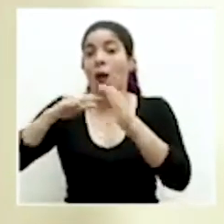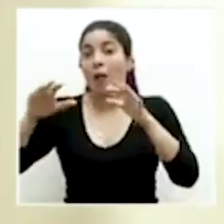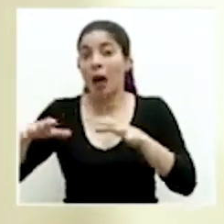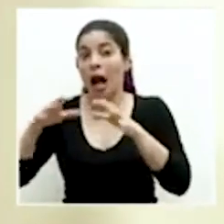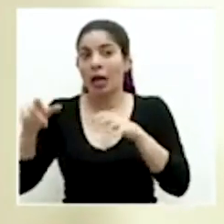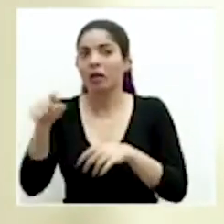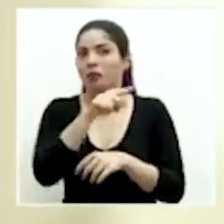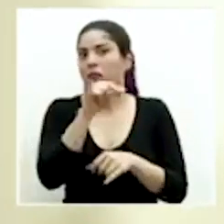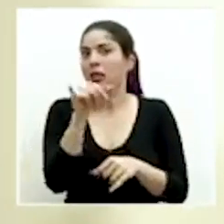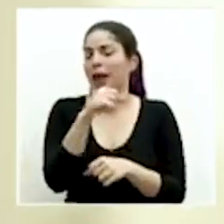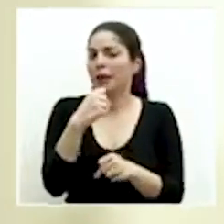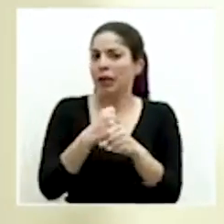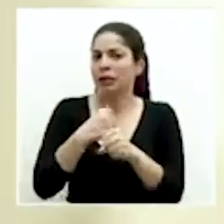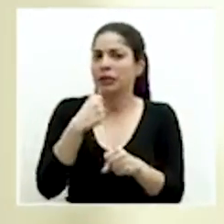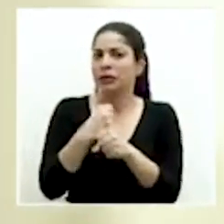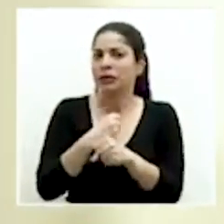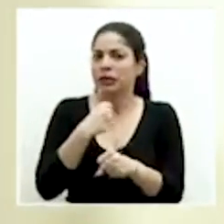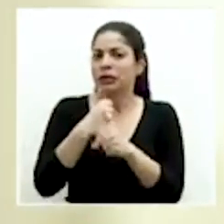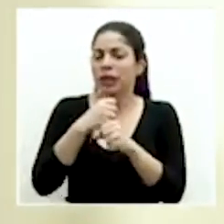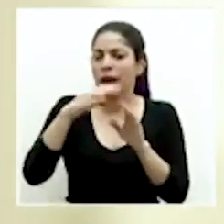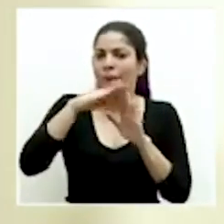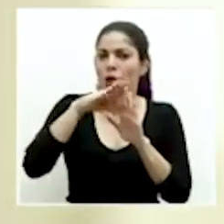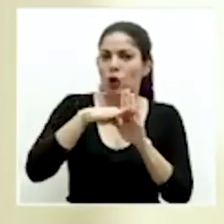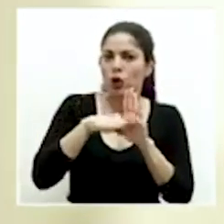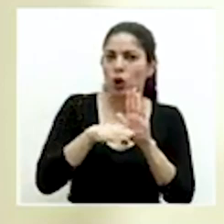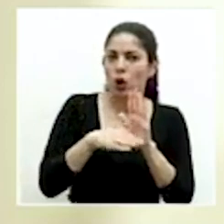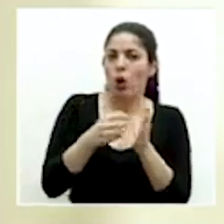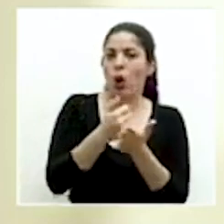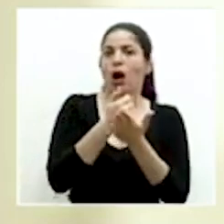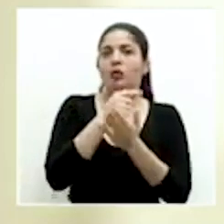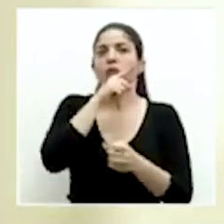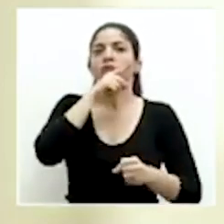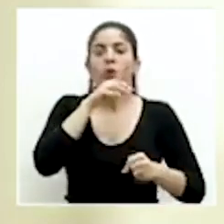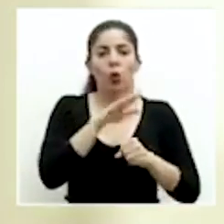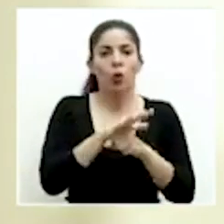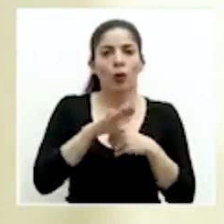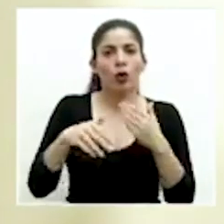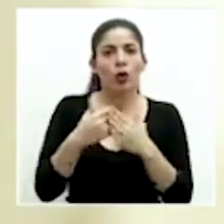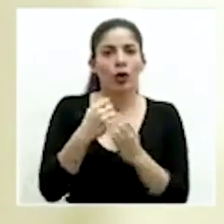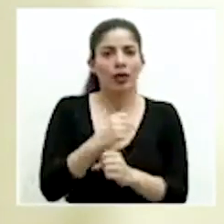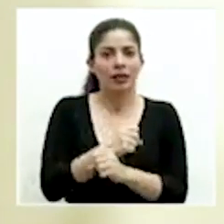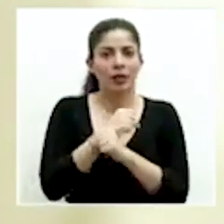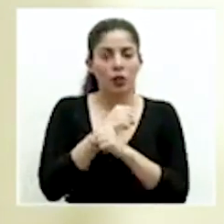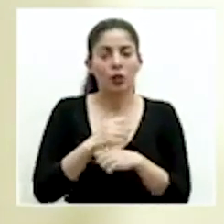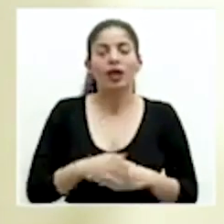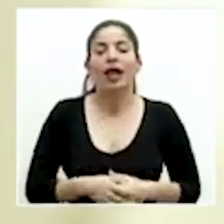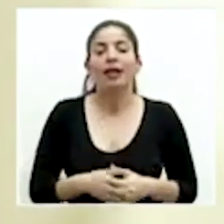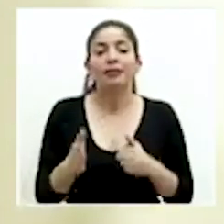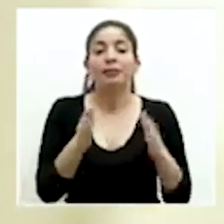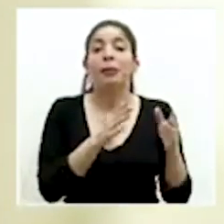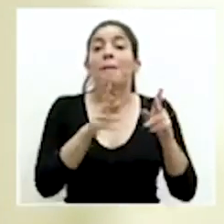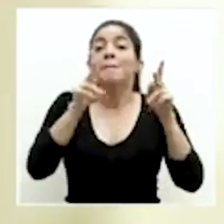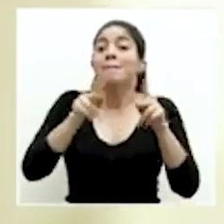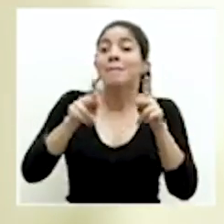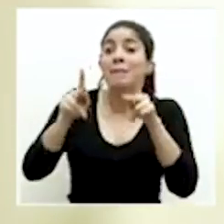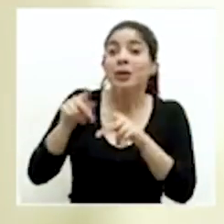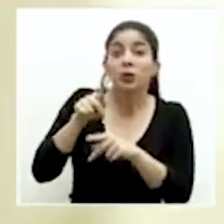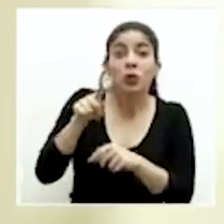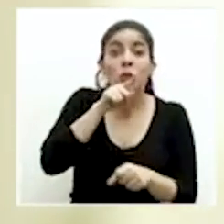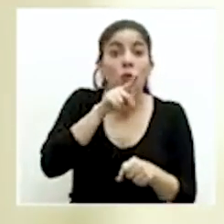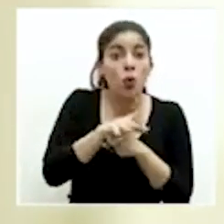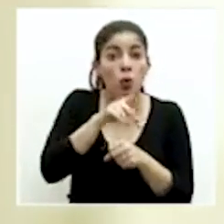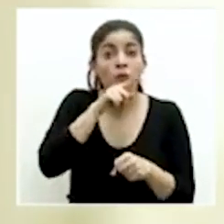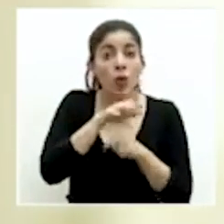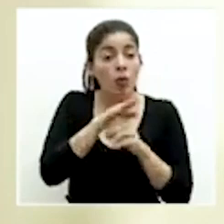están trabajando fuertemente en los protocolos que nos garantizarán esas medidas de seguridad. A las personas que cumplen todas las medidas de